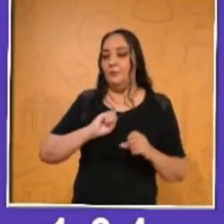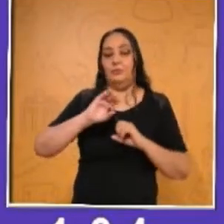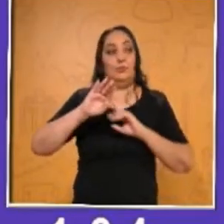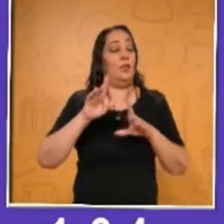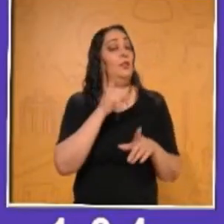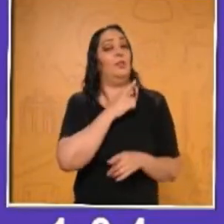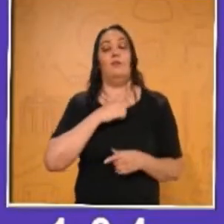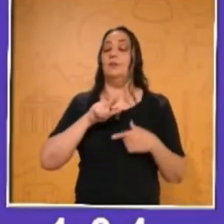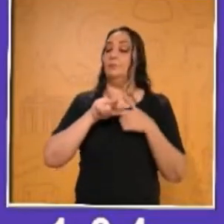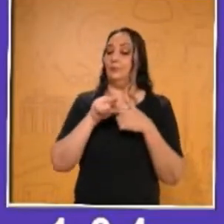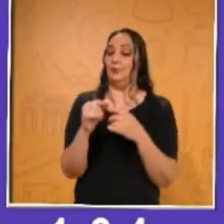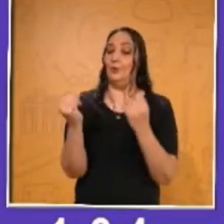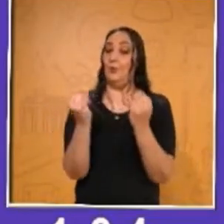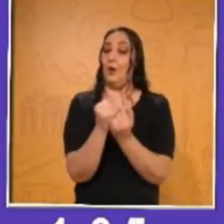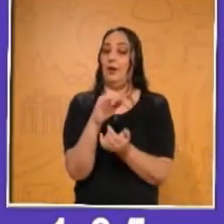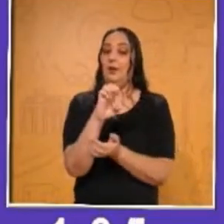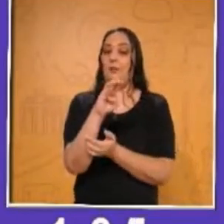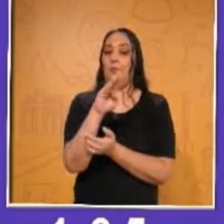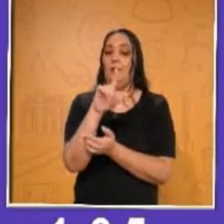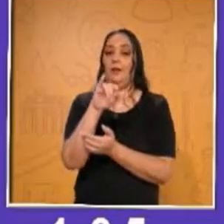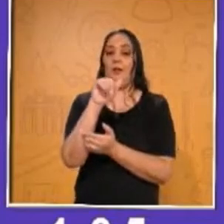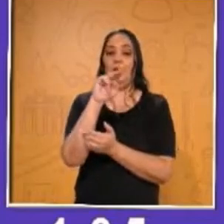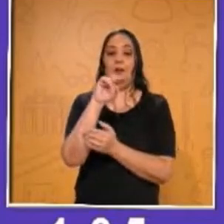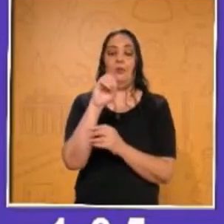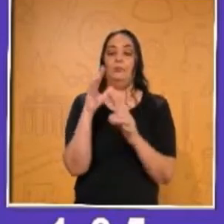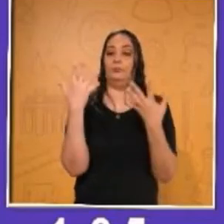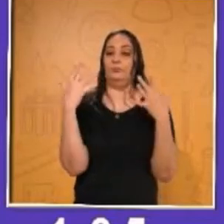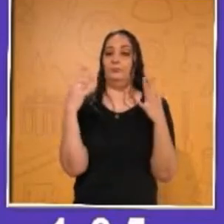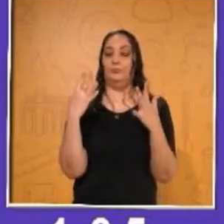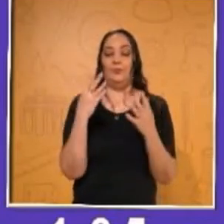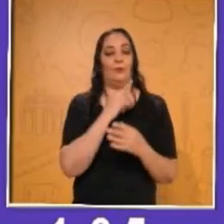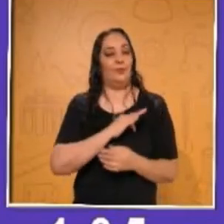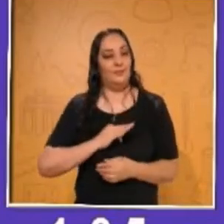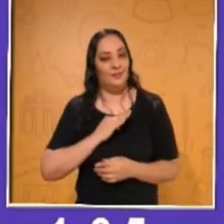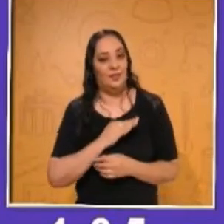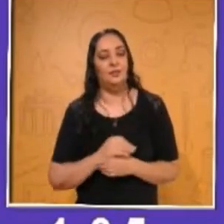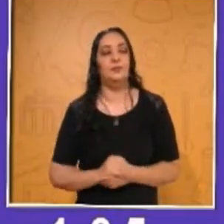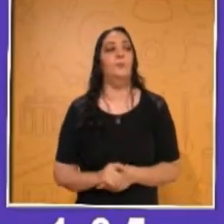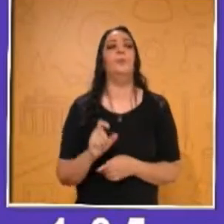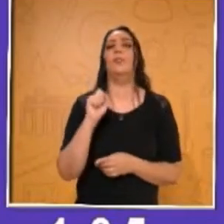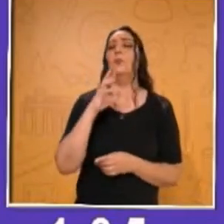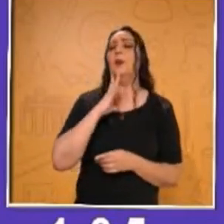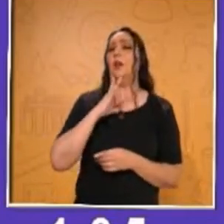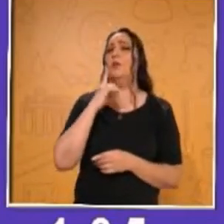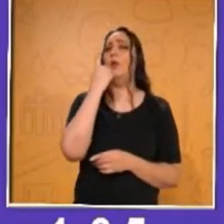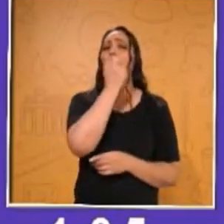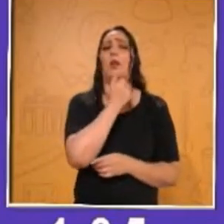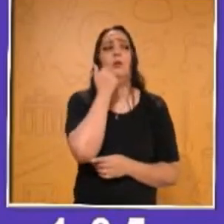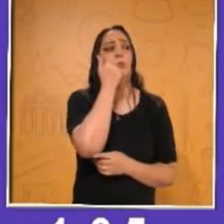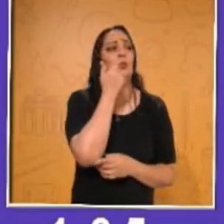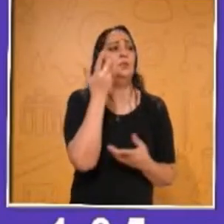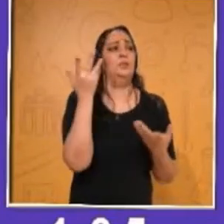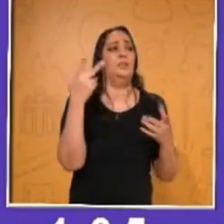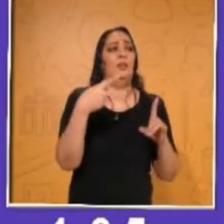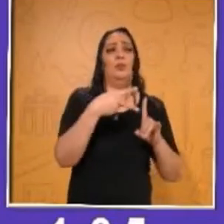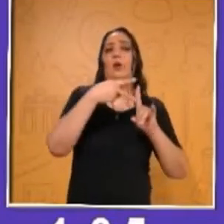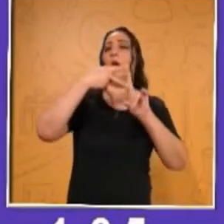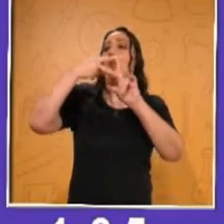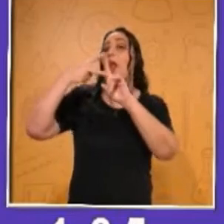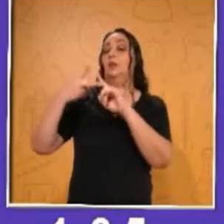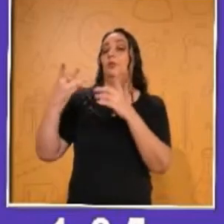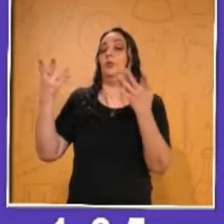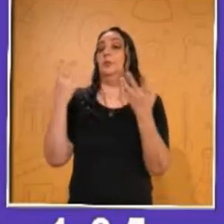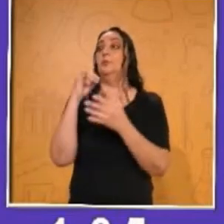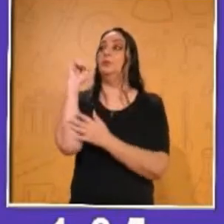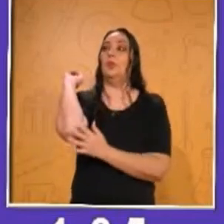Emiliano. Tiene también en las fotografías un alumno por ahí que está haciendo la galaxia, que realizamos el día